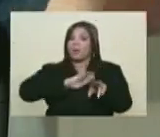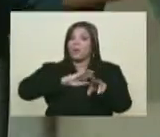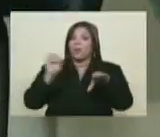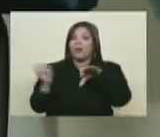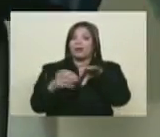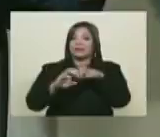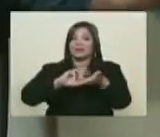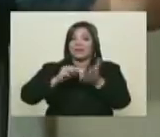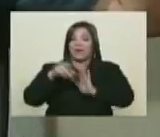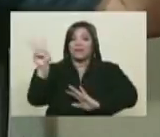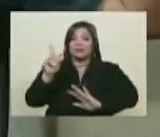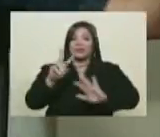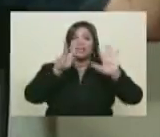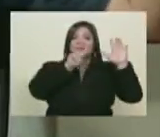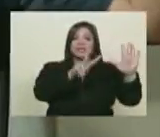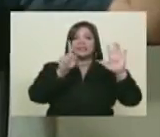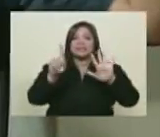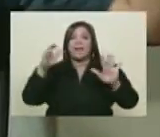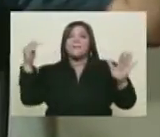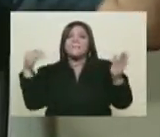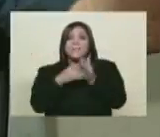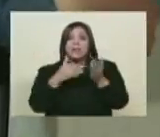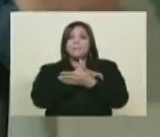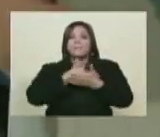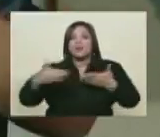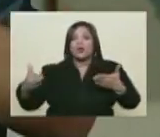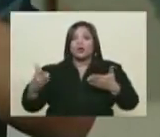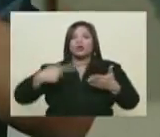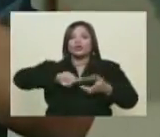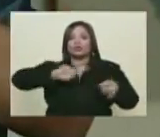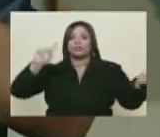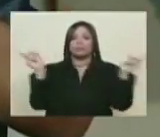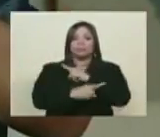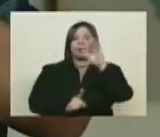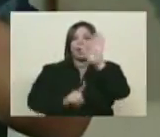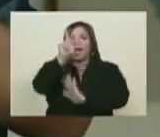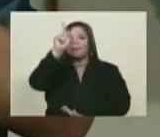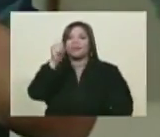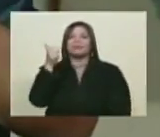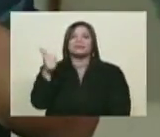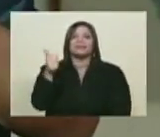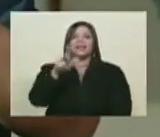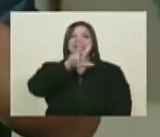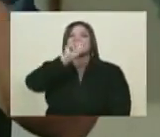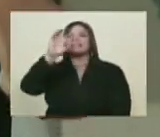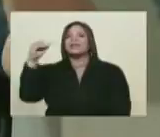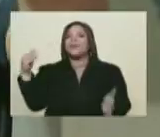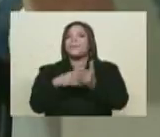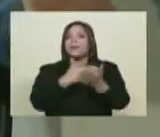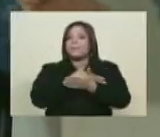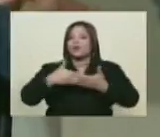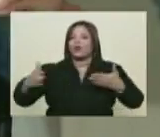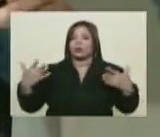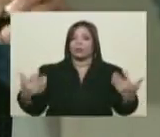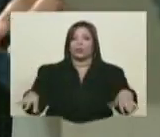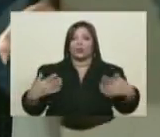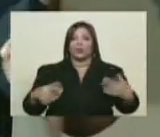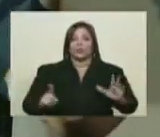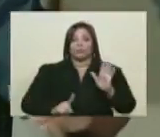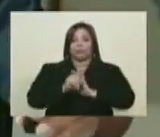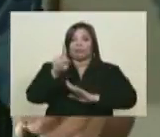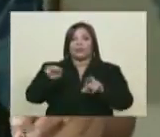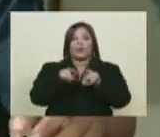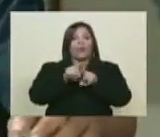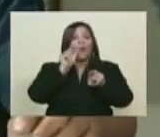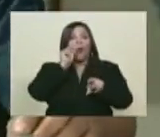Venezuela. Y de 76 mil millones, nosotros nos fuimos a 300 mil millones. Como bien lo decía José